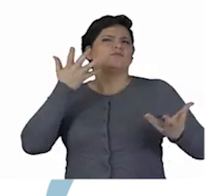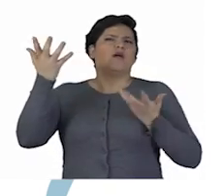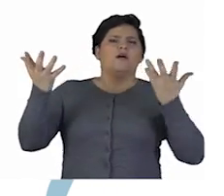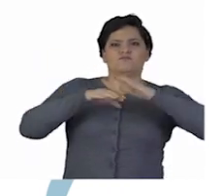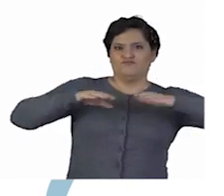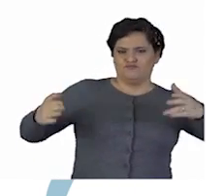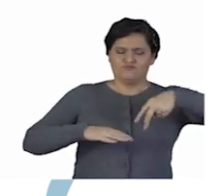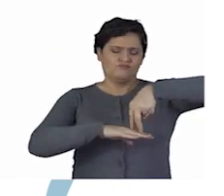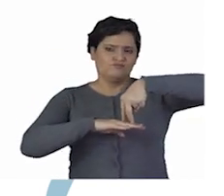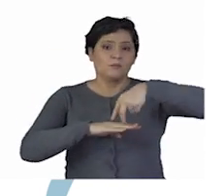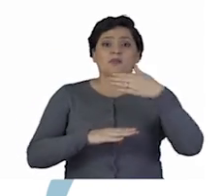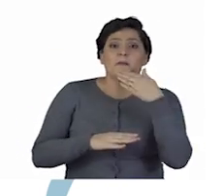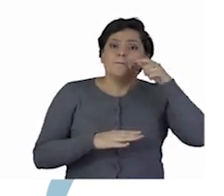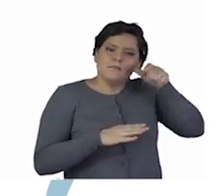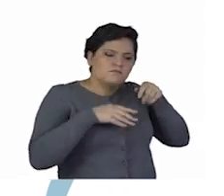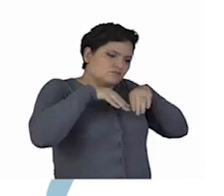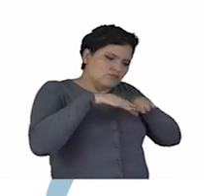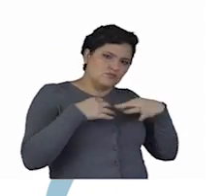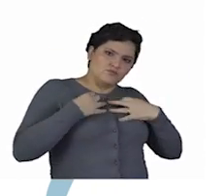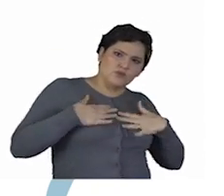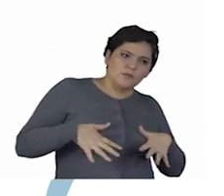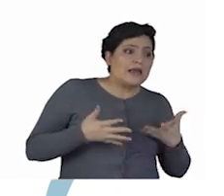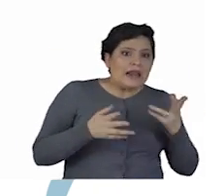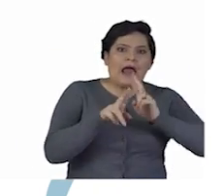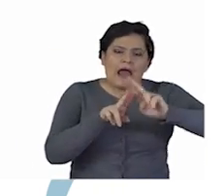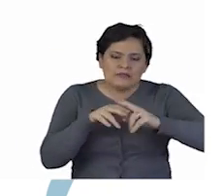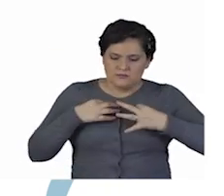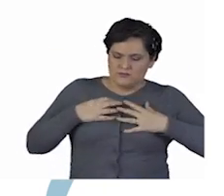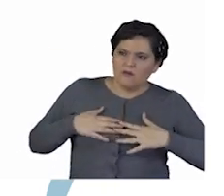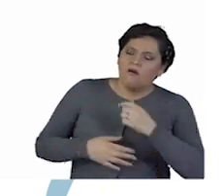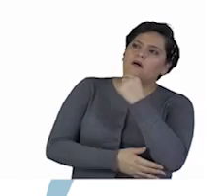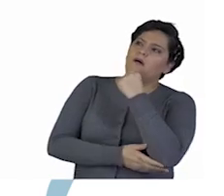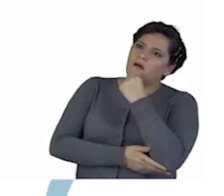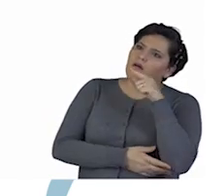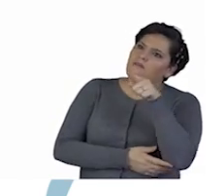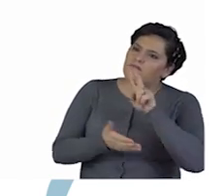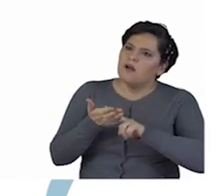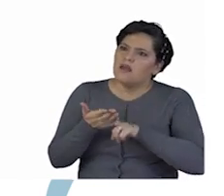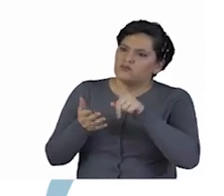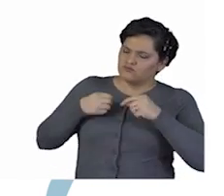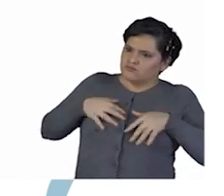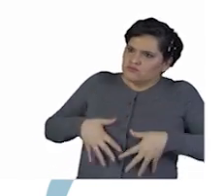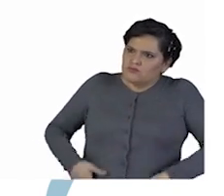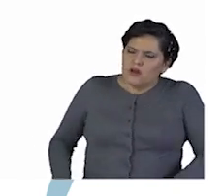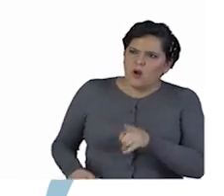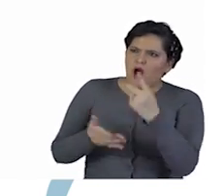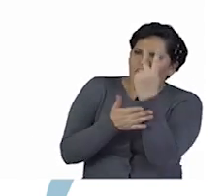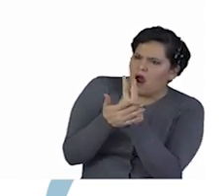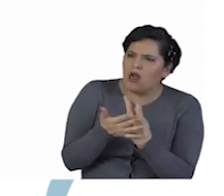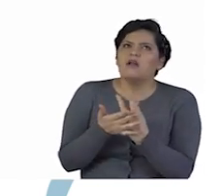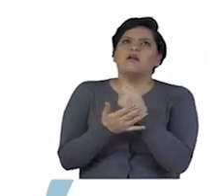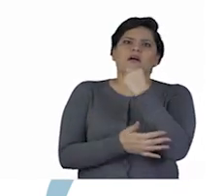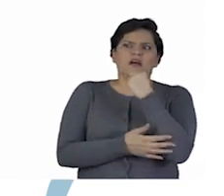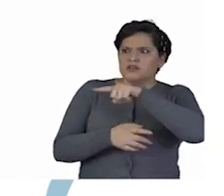me usa para sus presentaciones sobre el escenario. Pero también está la vestuarista. ¿Qué te hizo a ti? Claro, tú